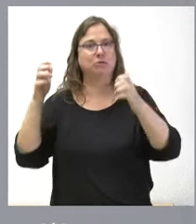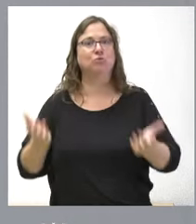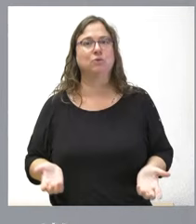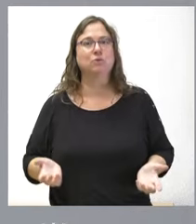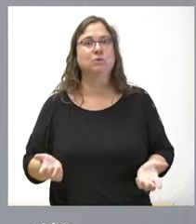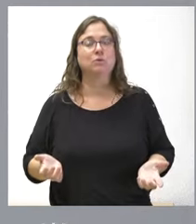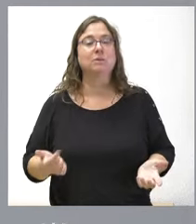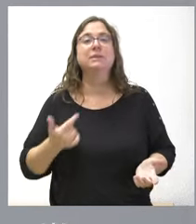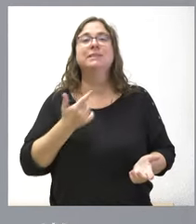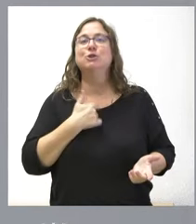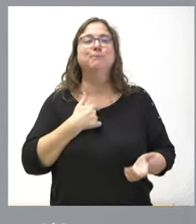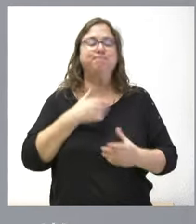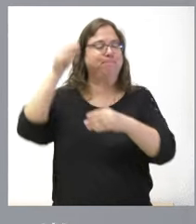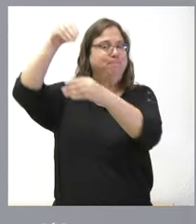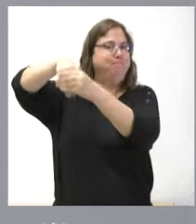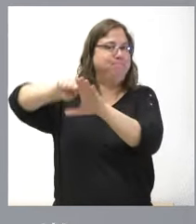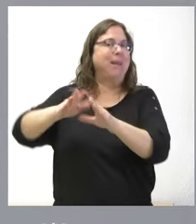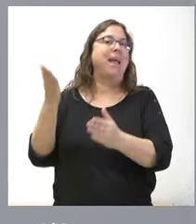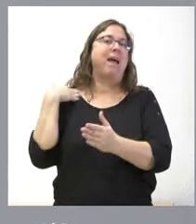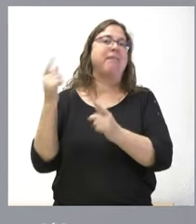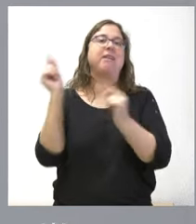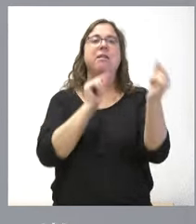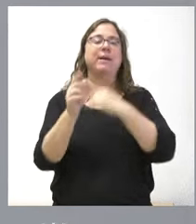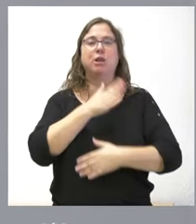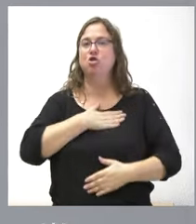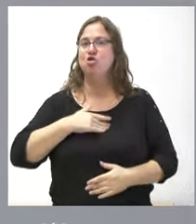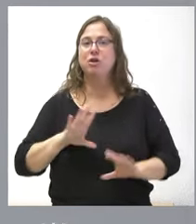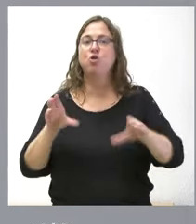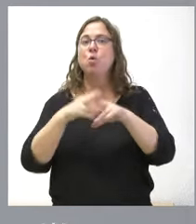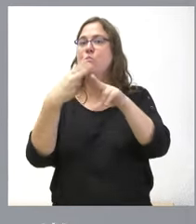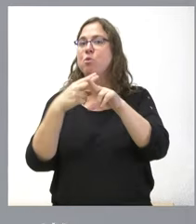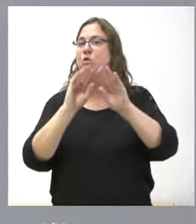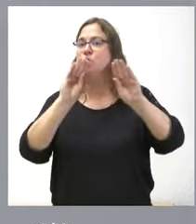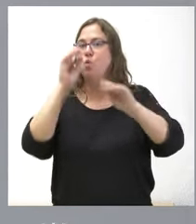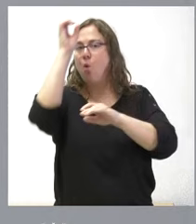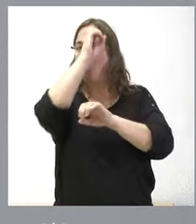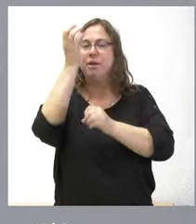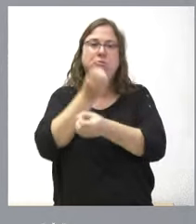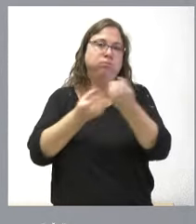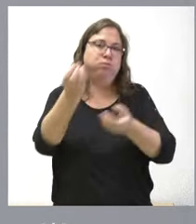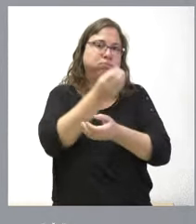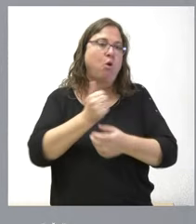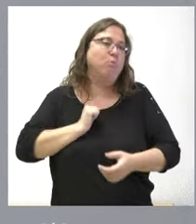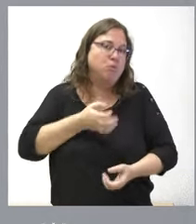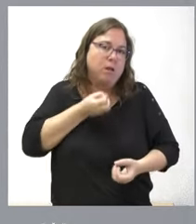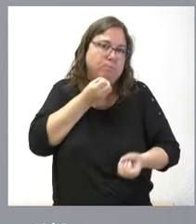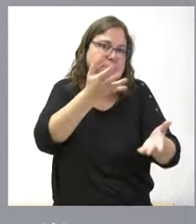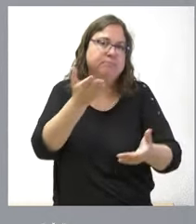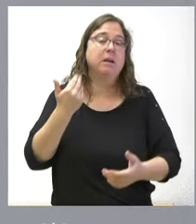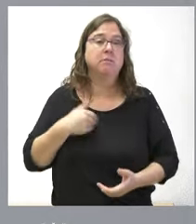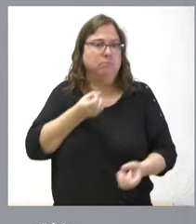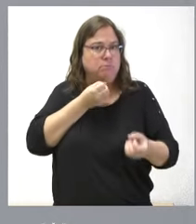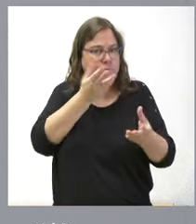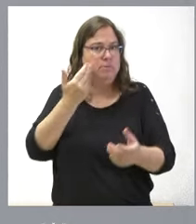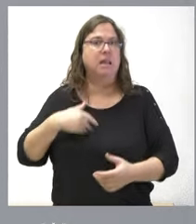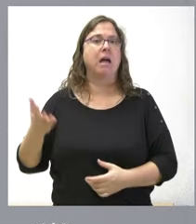no quiero entrar en lo que ayer fue el debate parlamentario donde todos los grupos políticos tuvieron la opinión y la ocasión de expresarse se expresaron